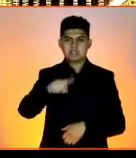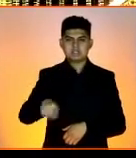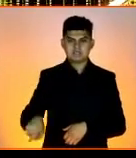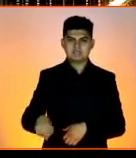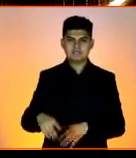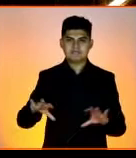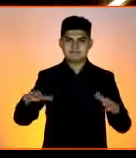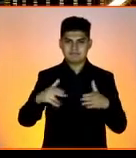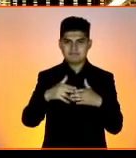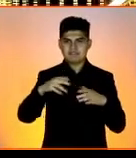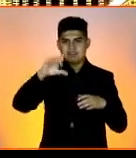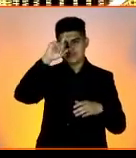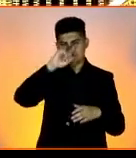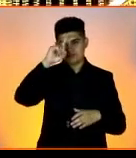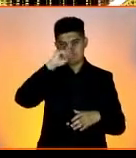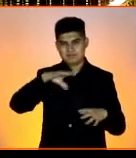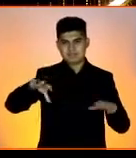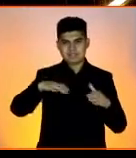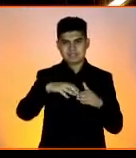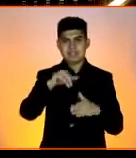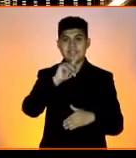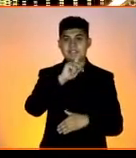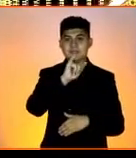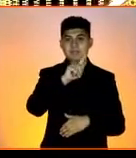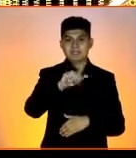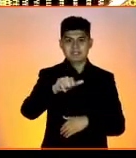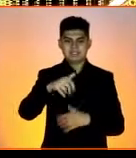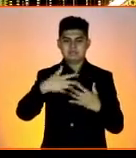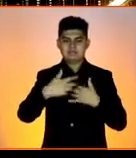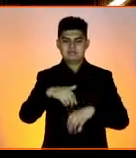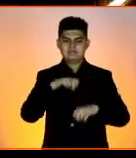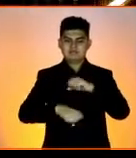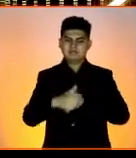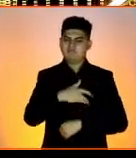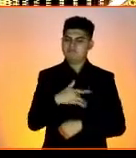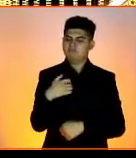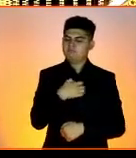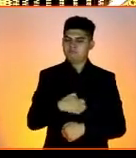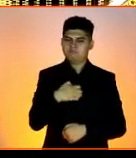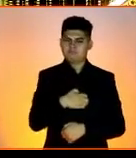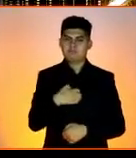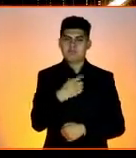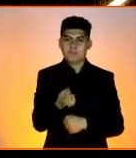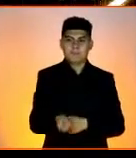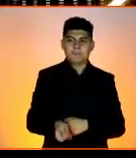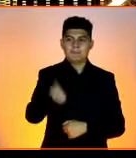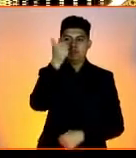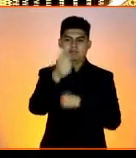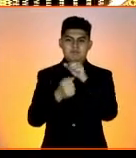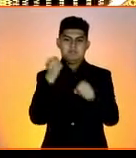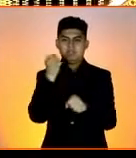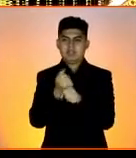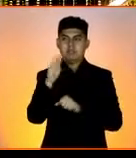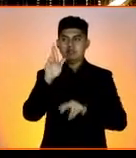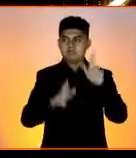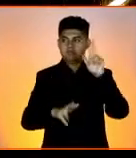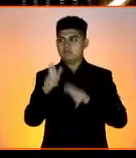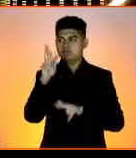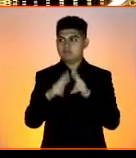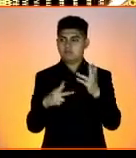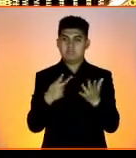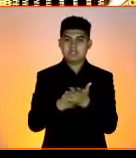consejo de la empresa Clases UL Spirits. Estamos muy emocionados por haber obtenido en nuestro primer año de participación